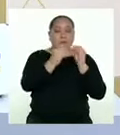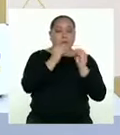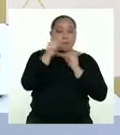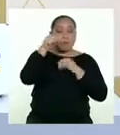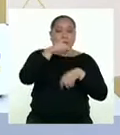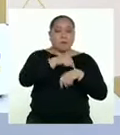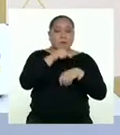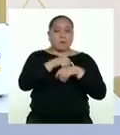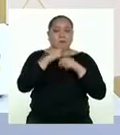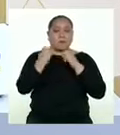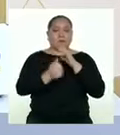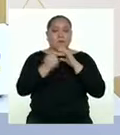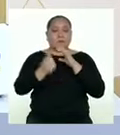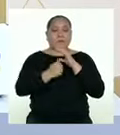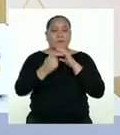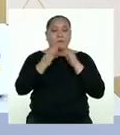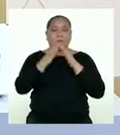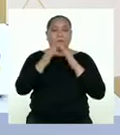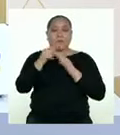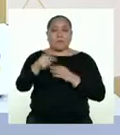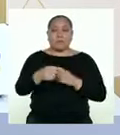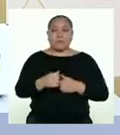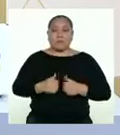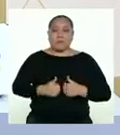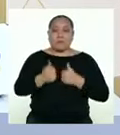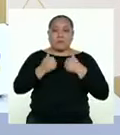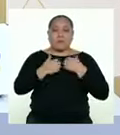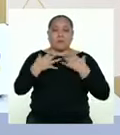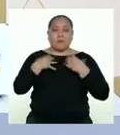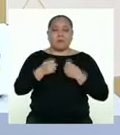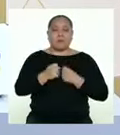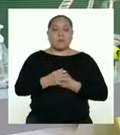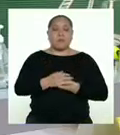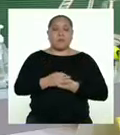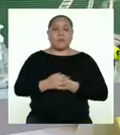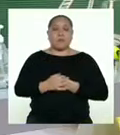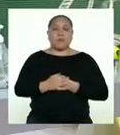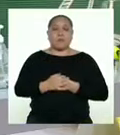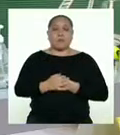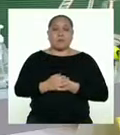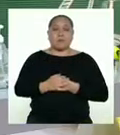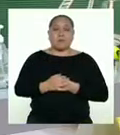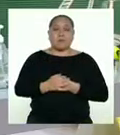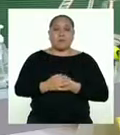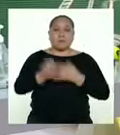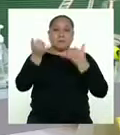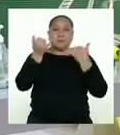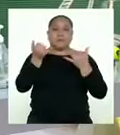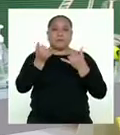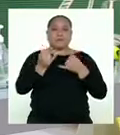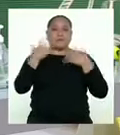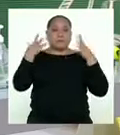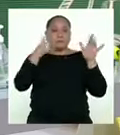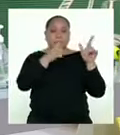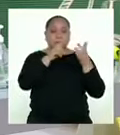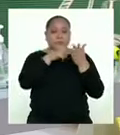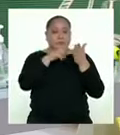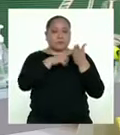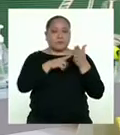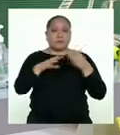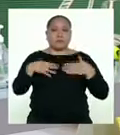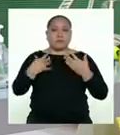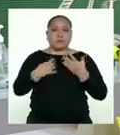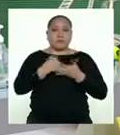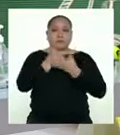aislamiento social con una convivencia sana y vínculos fuertes. Ahora, ya que lo hemos leído, podemos